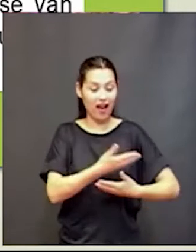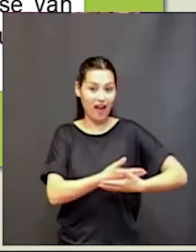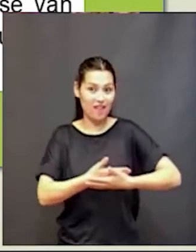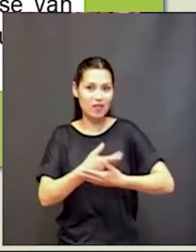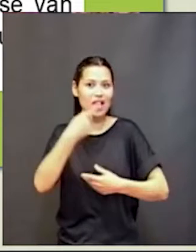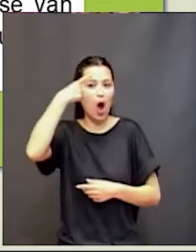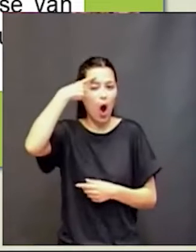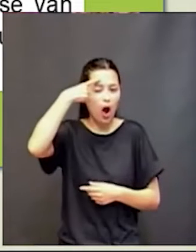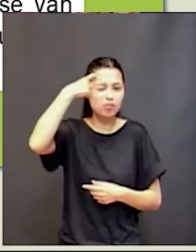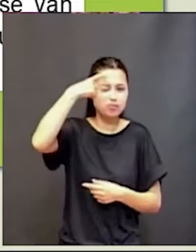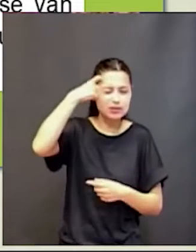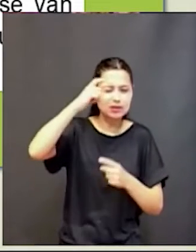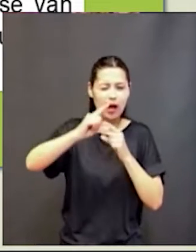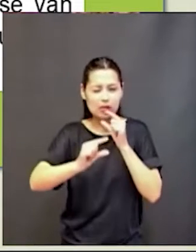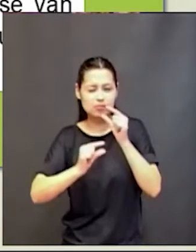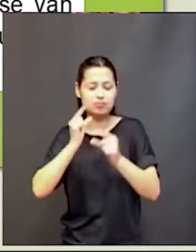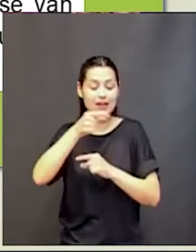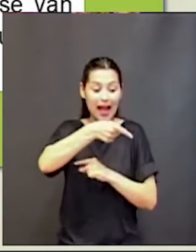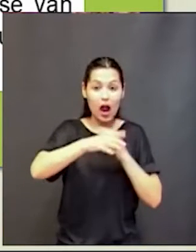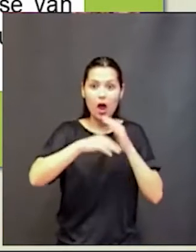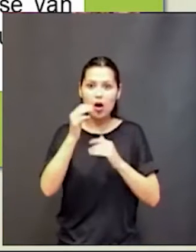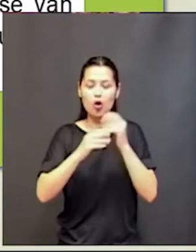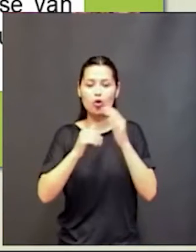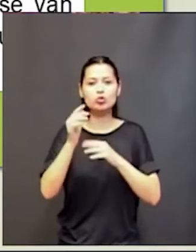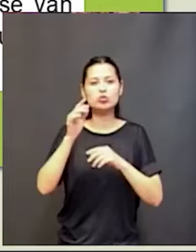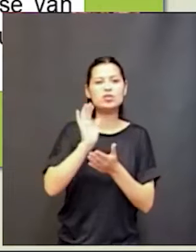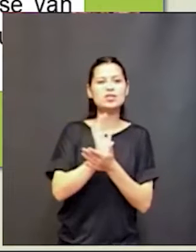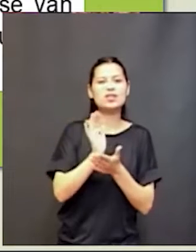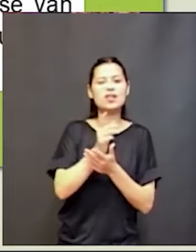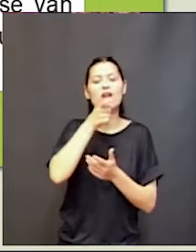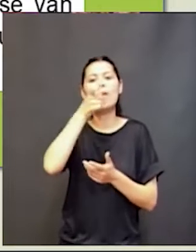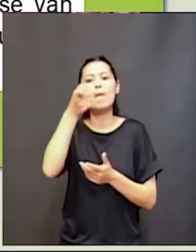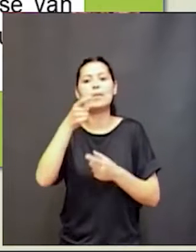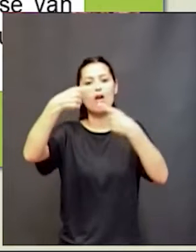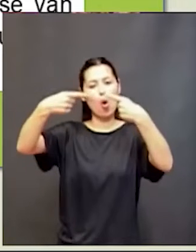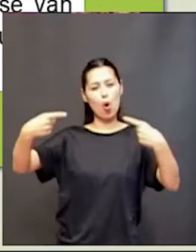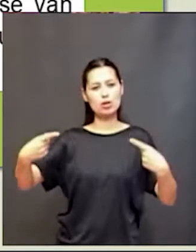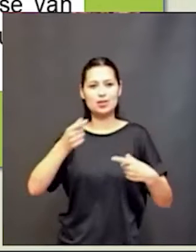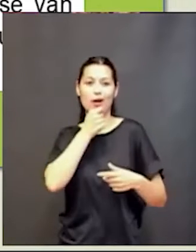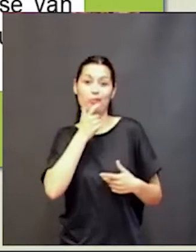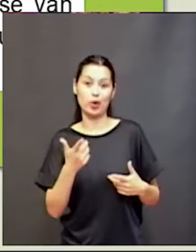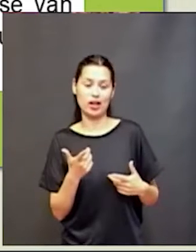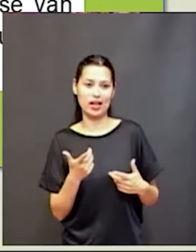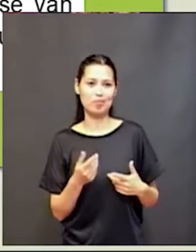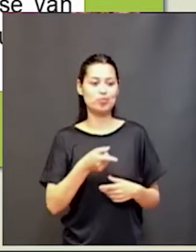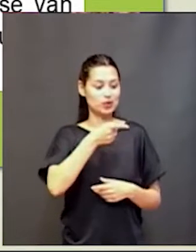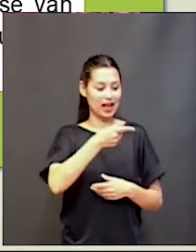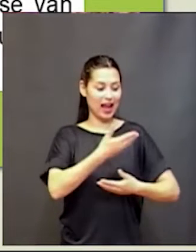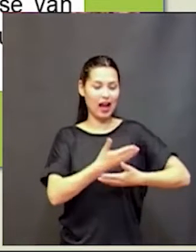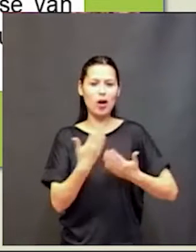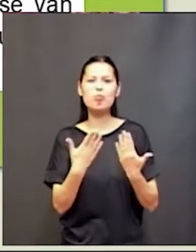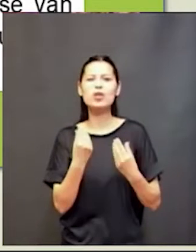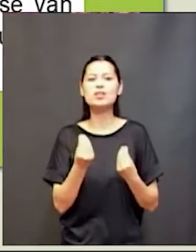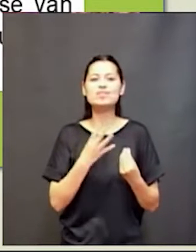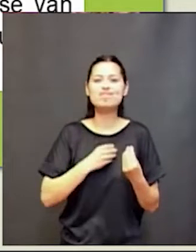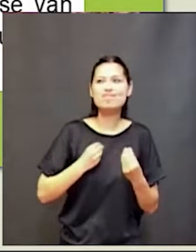objeto. Es importantísimo entender que nuestro cerebro tiene la capacidad de poder predecir, poder predecir qué es lo